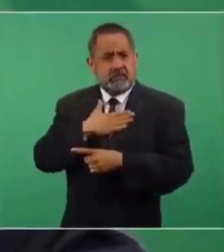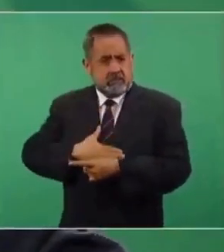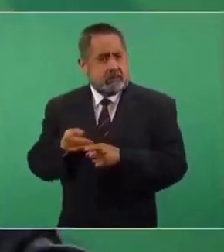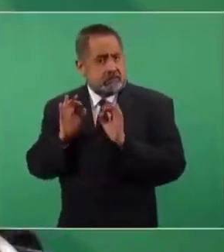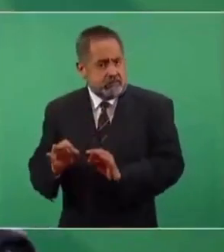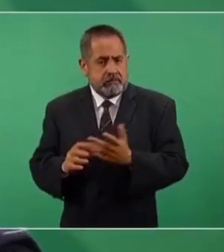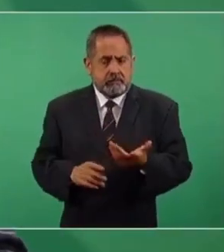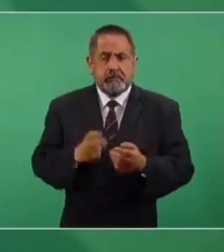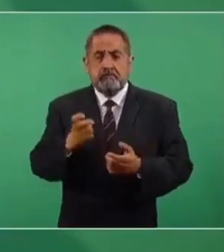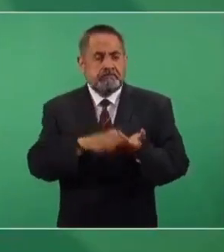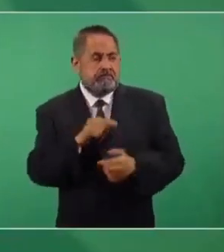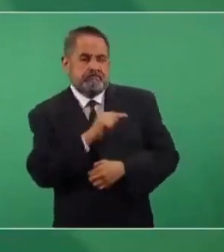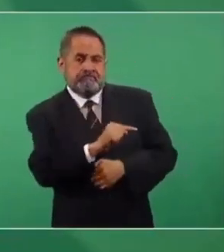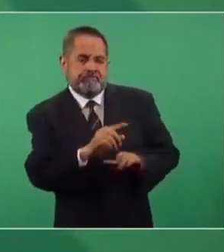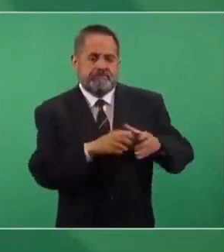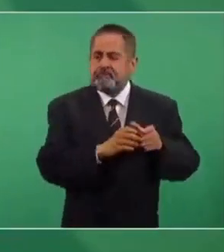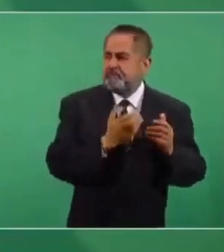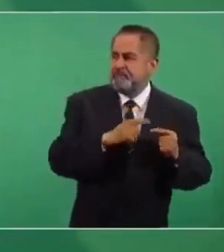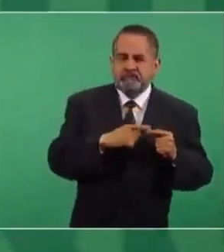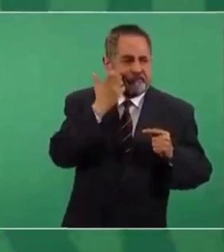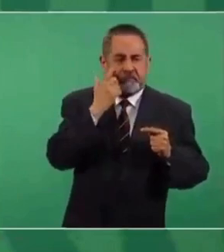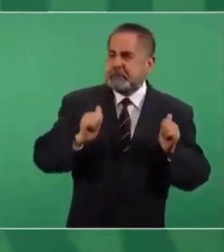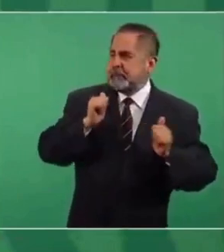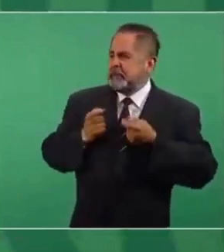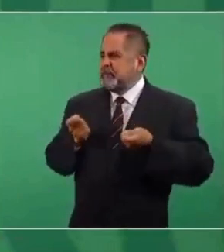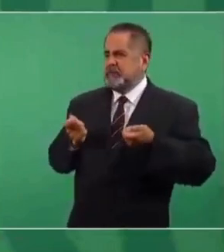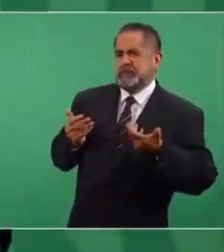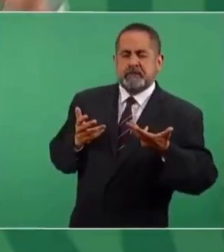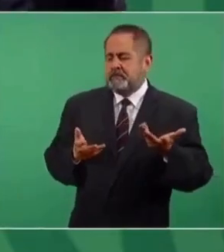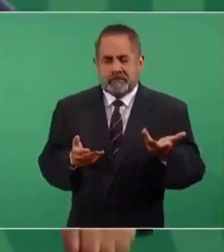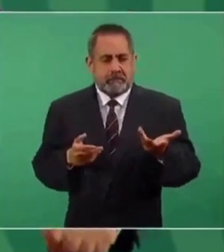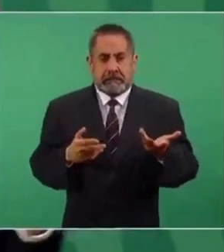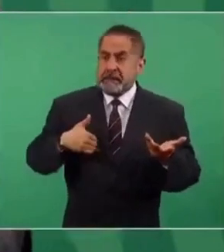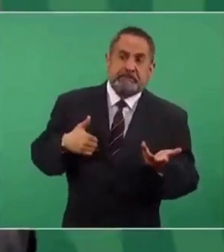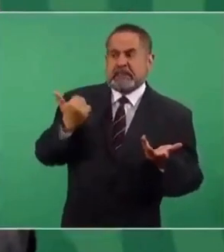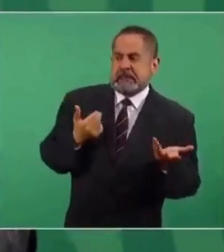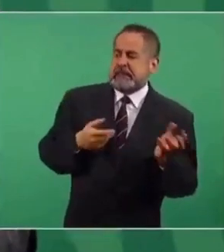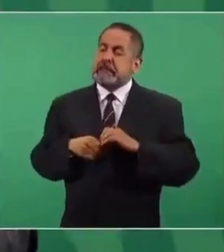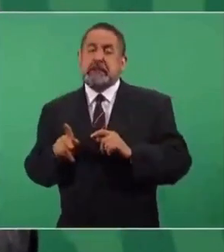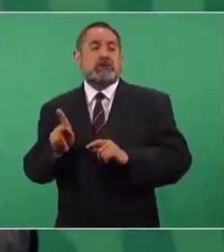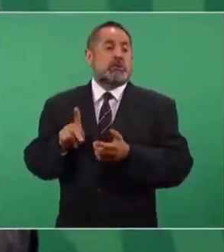los conservadores se quieren apoderar, se montan.